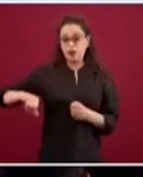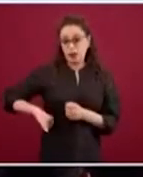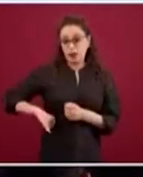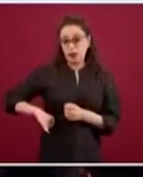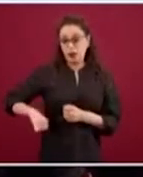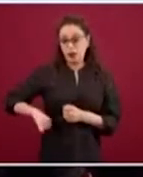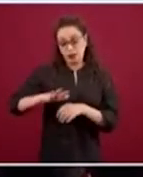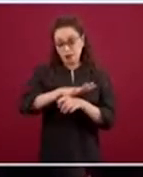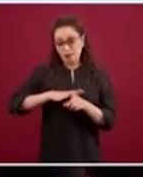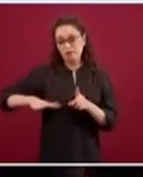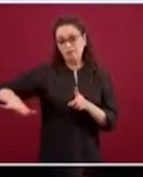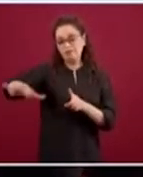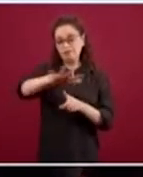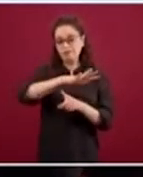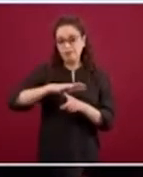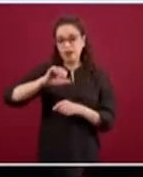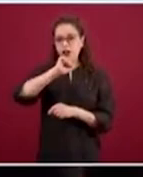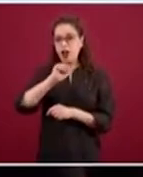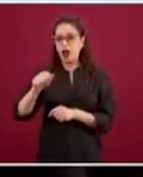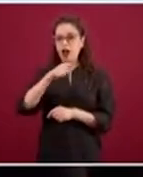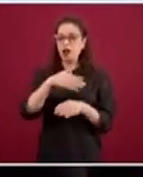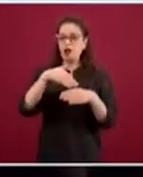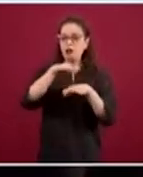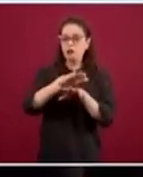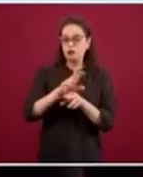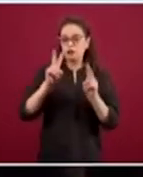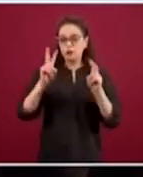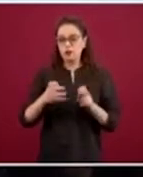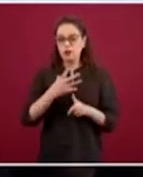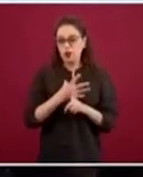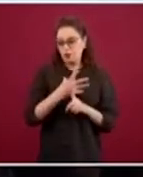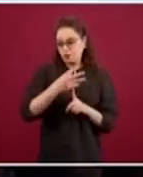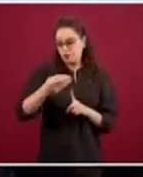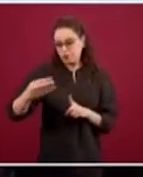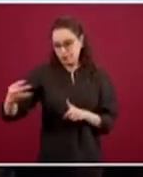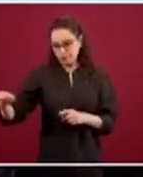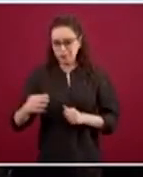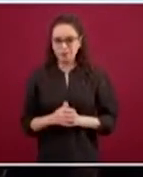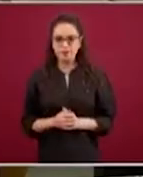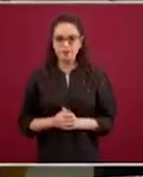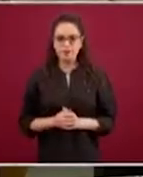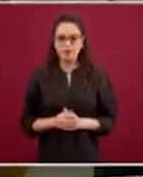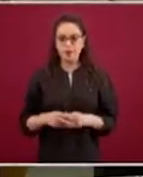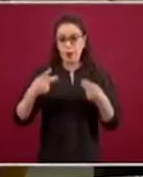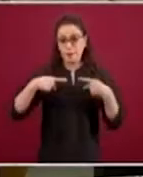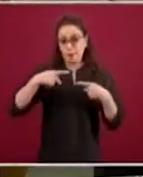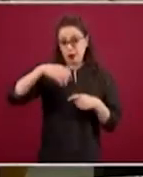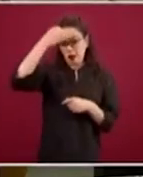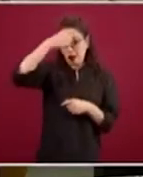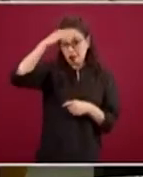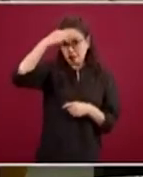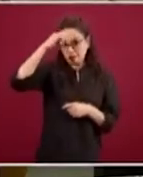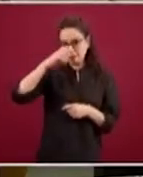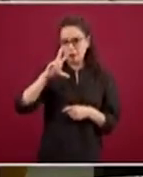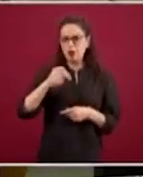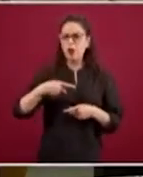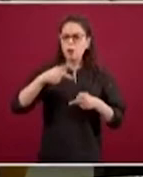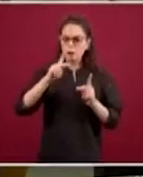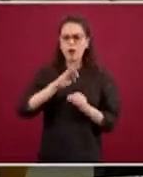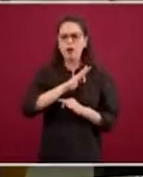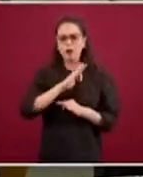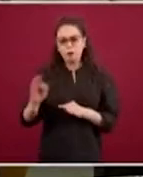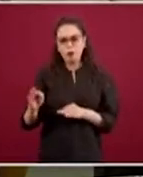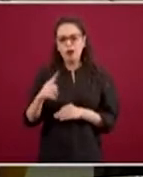de la epidemiología, la ciencia básica de la salud pública, no siempre son personas expertas, pero dan ideas interesantes.